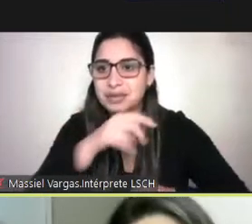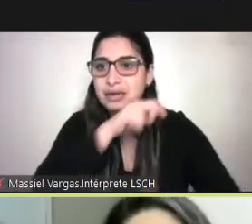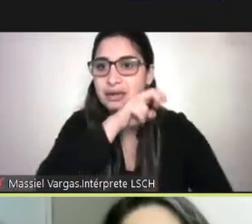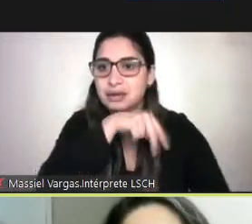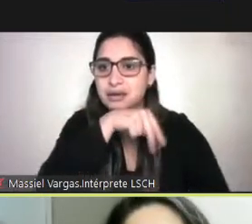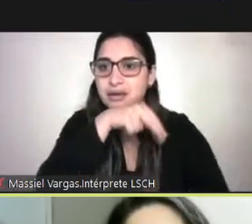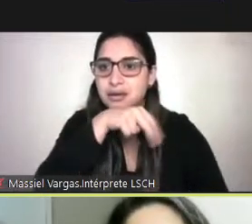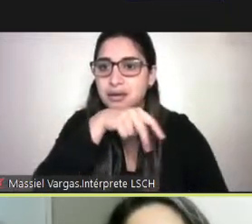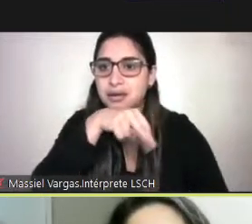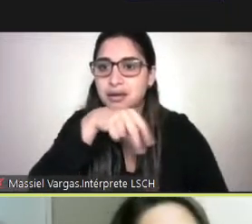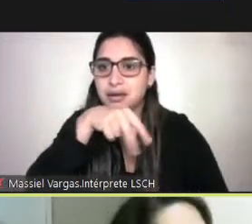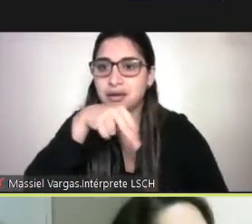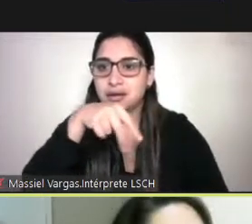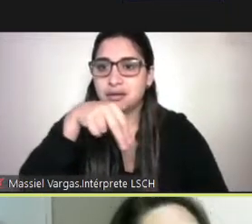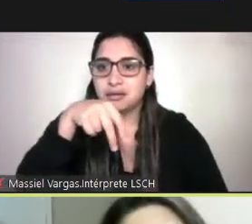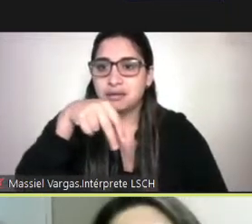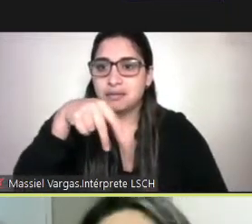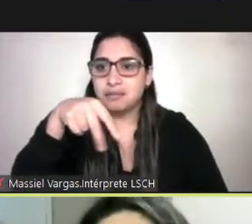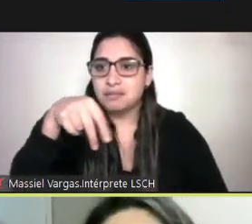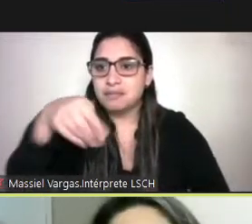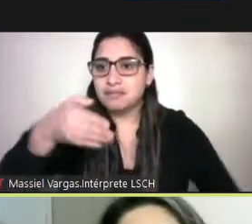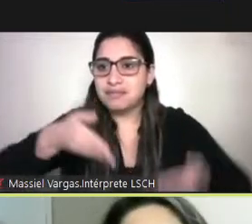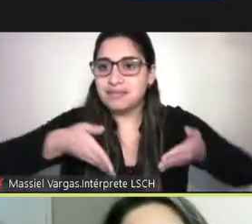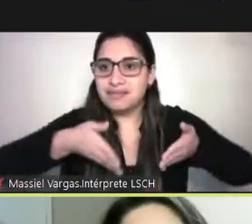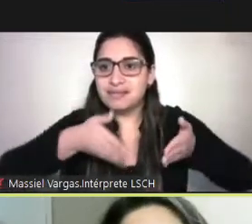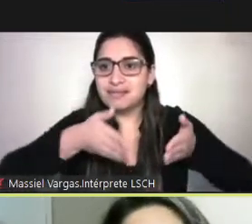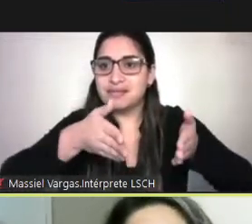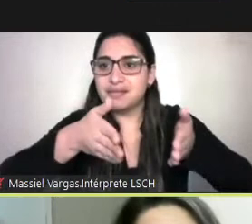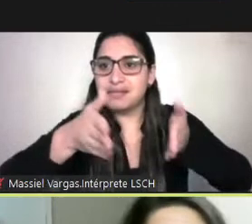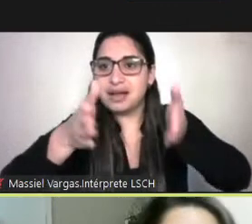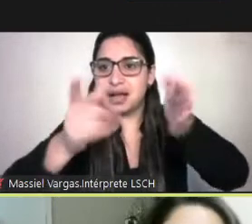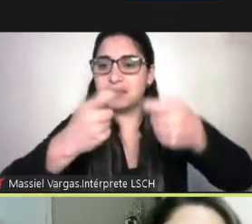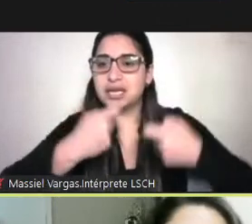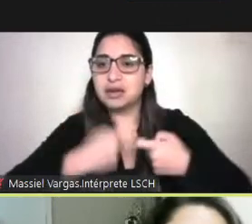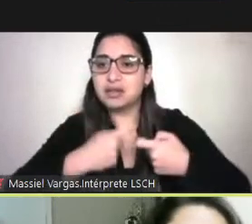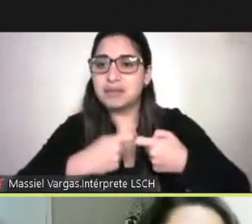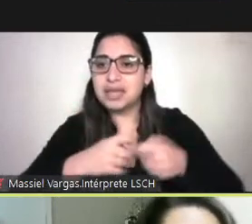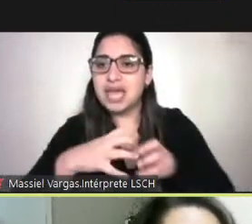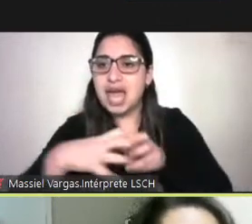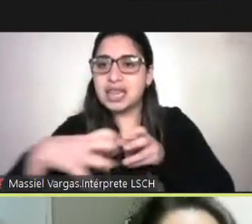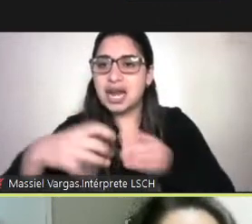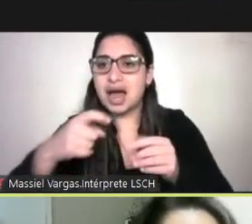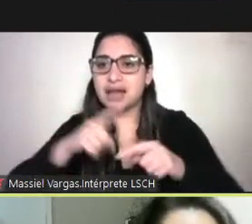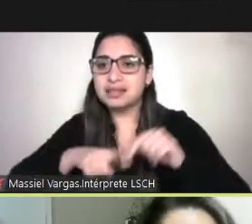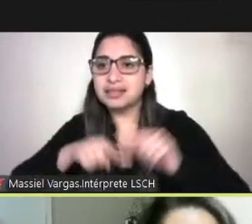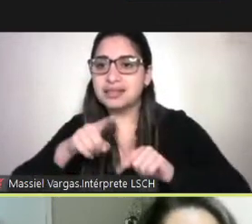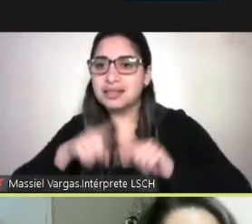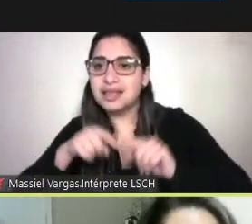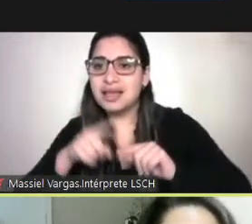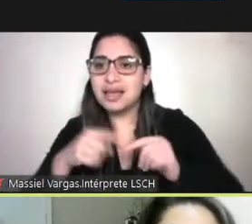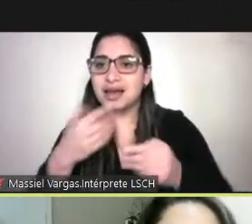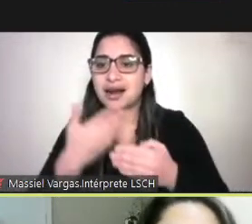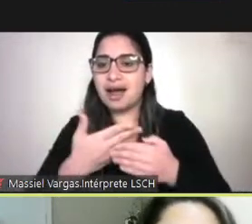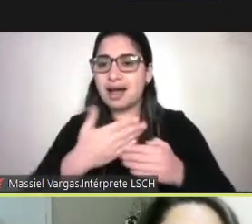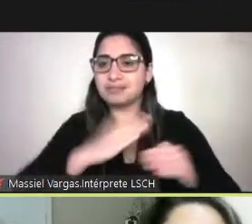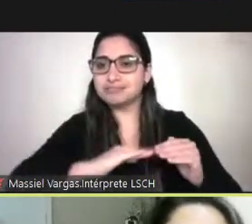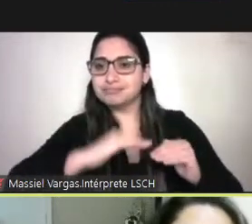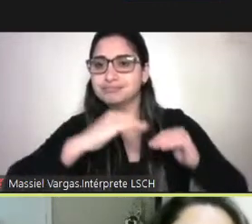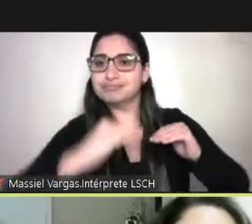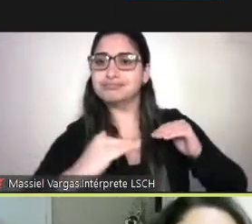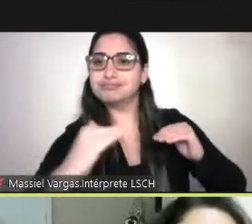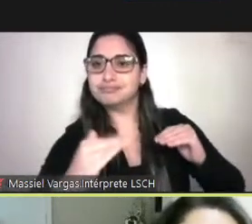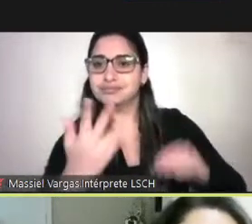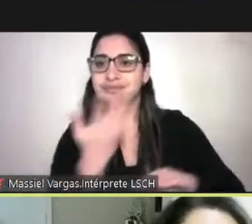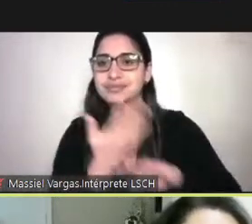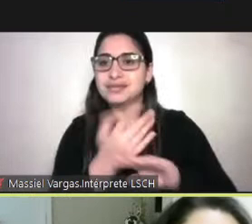caminos que son de piedras, de tierra, no son caminos asfaltados. Entonces esta persona